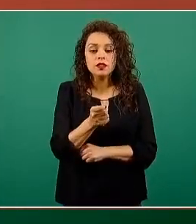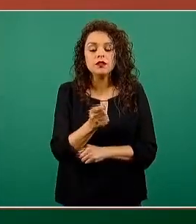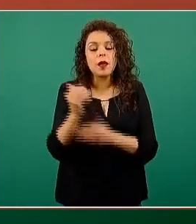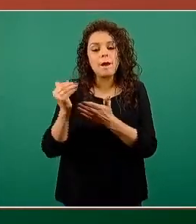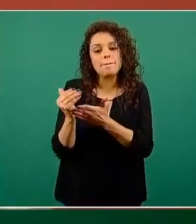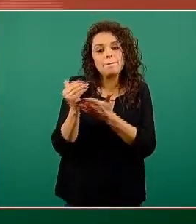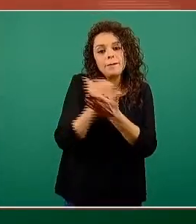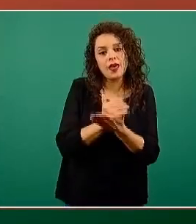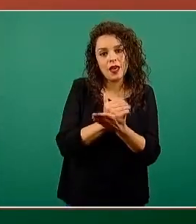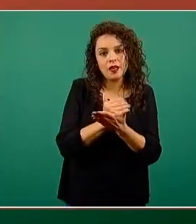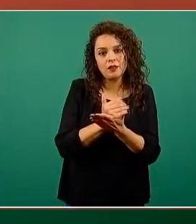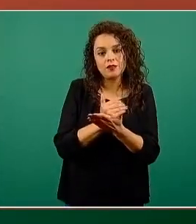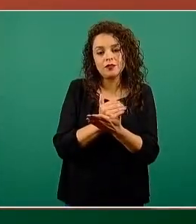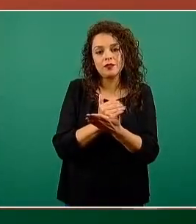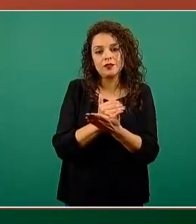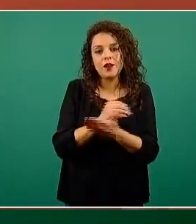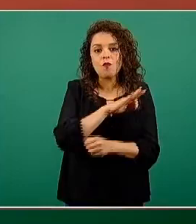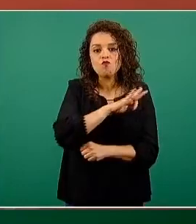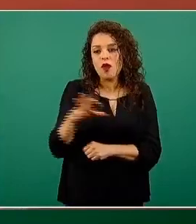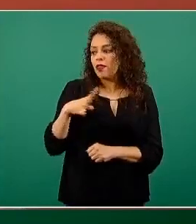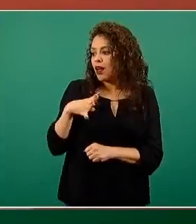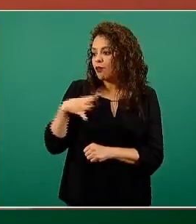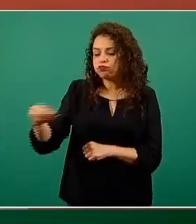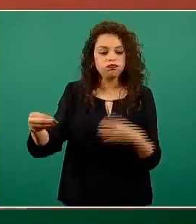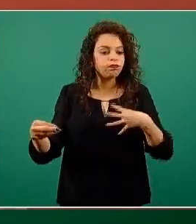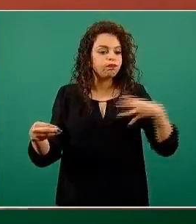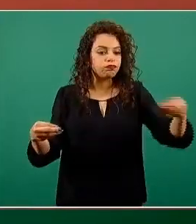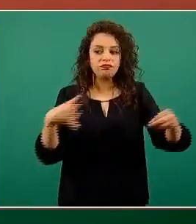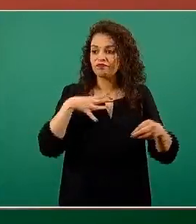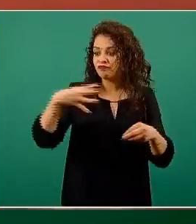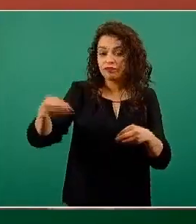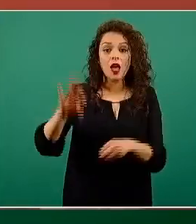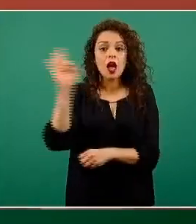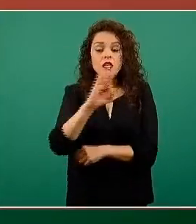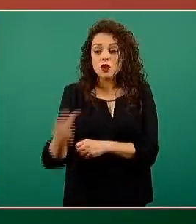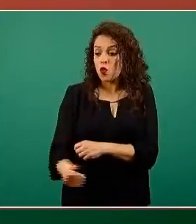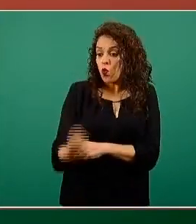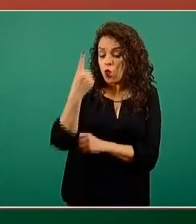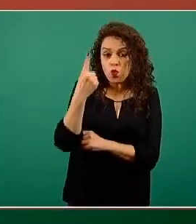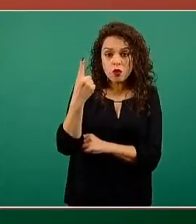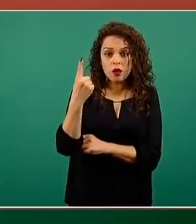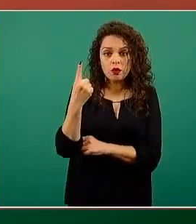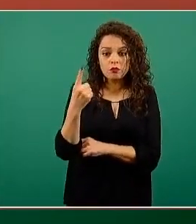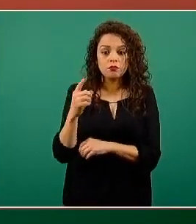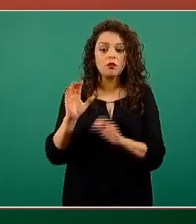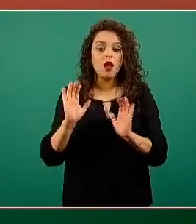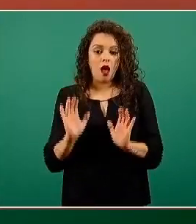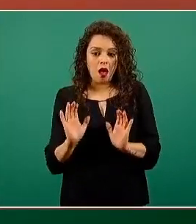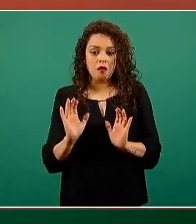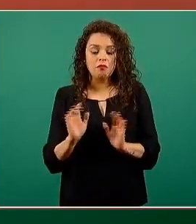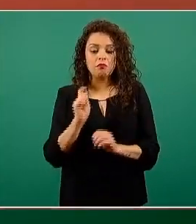de ser alguien que contagie. Si solo es una persona, el impacto es casi